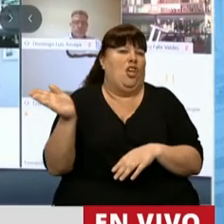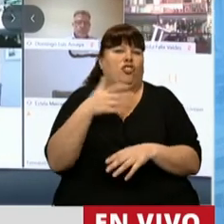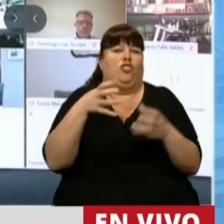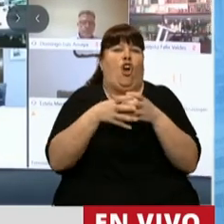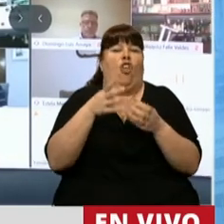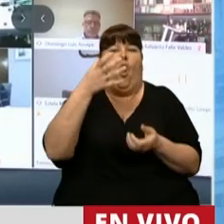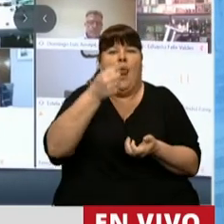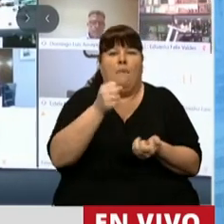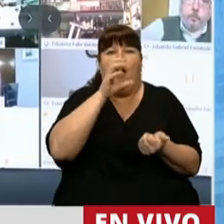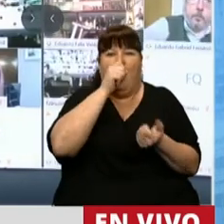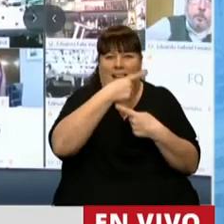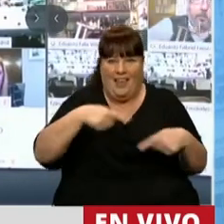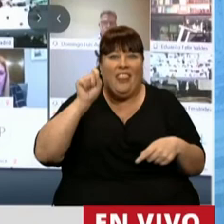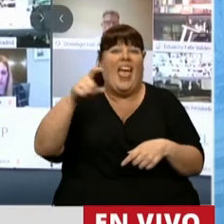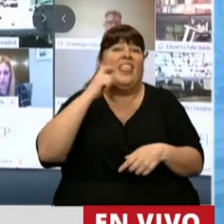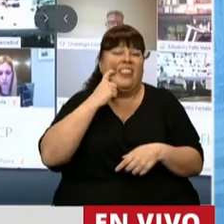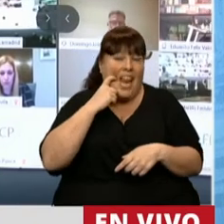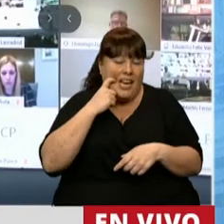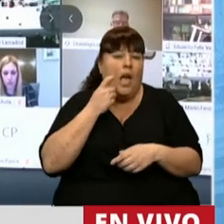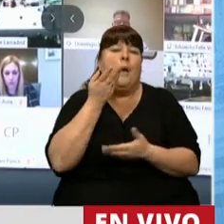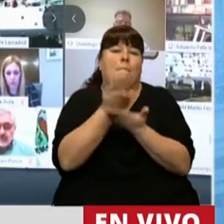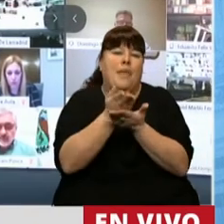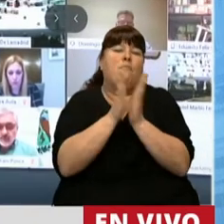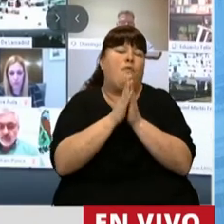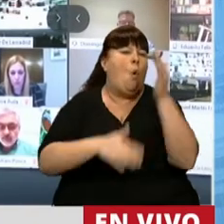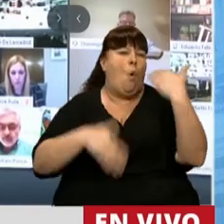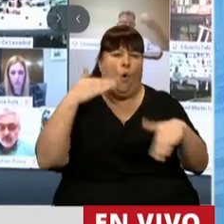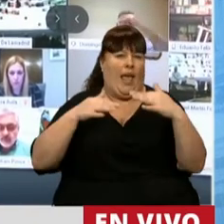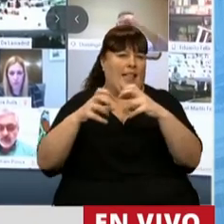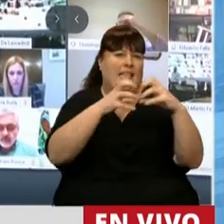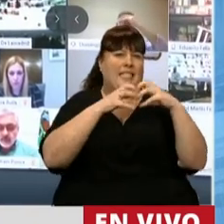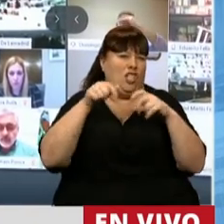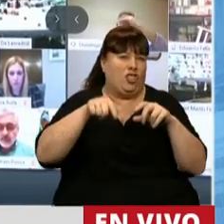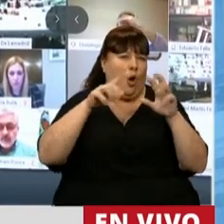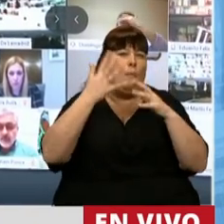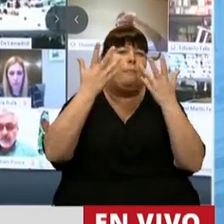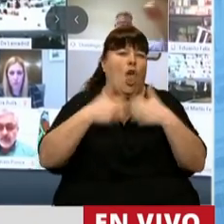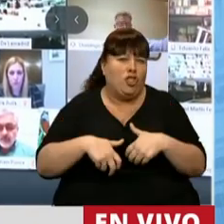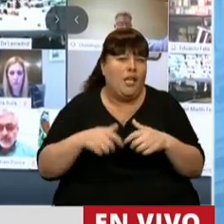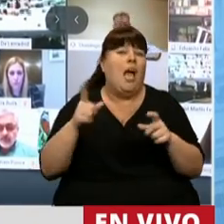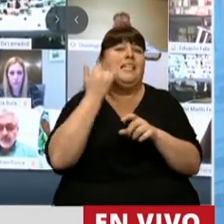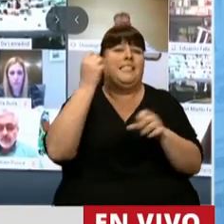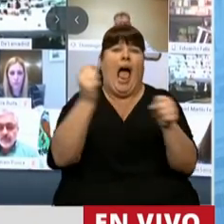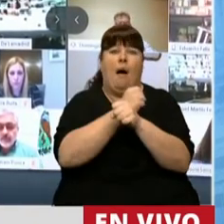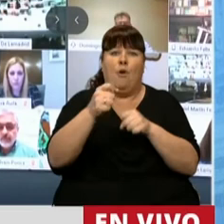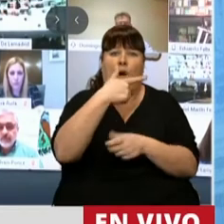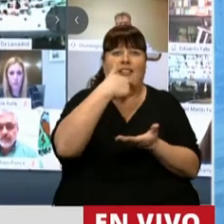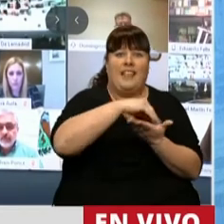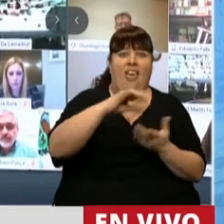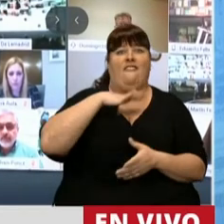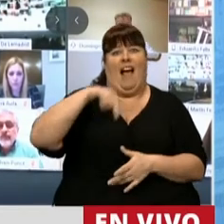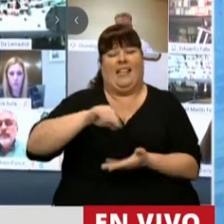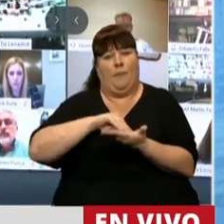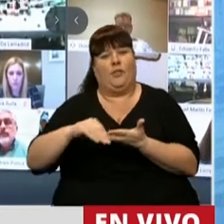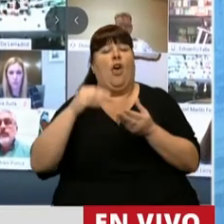todo el sector citrícola entrerriano, el tratamiento urgente de este proyecto con media sanción del Senado.